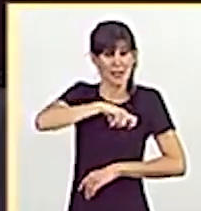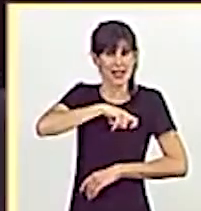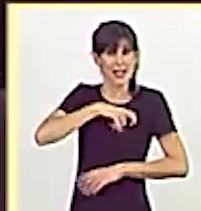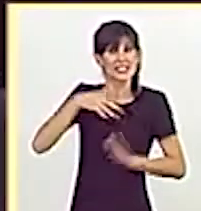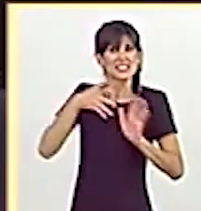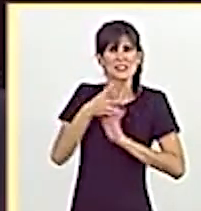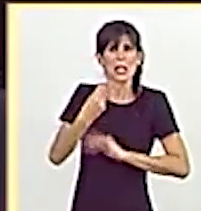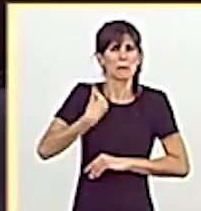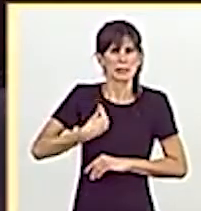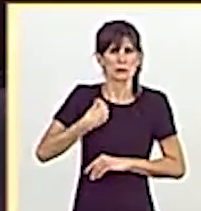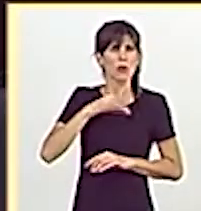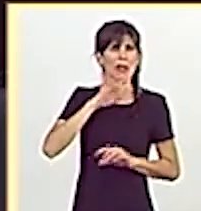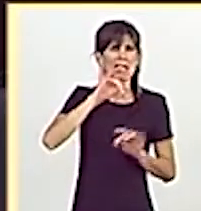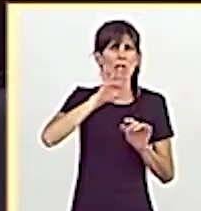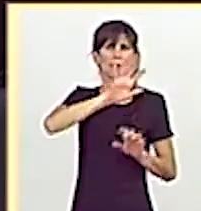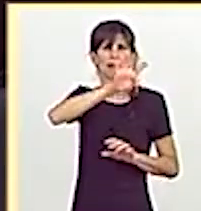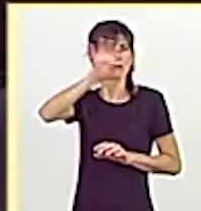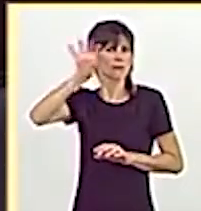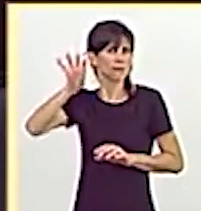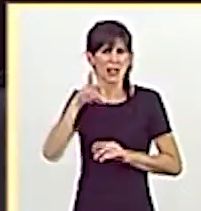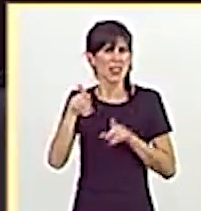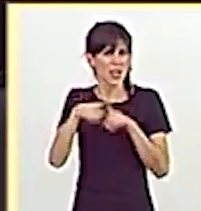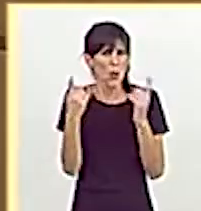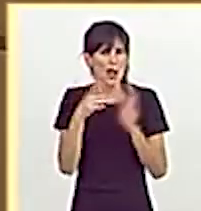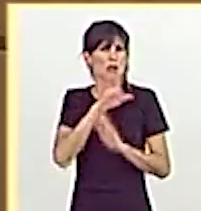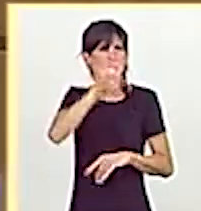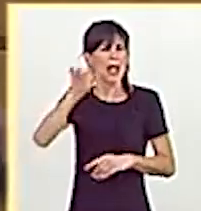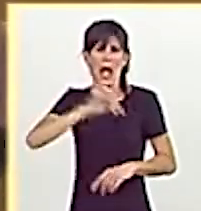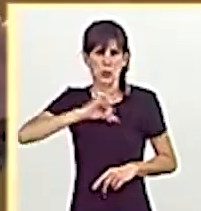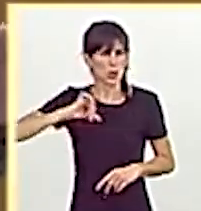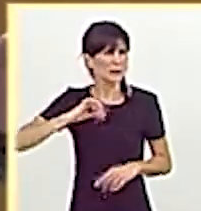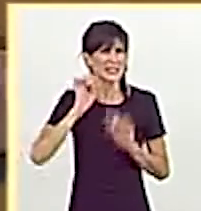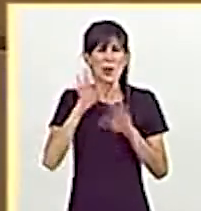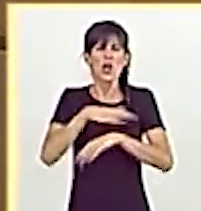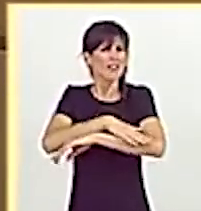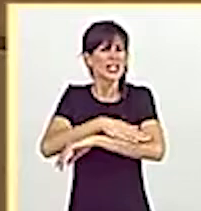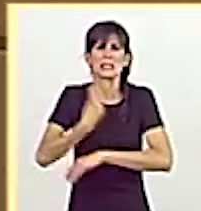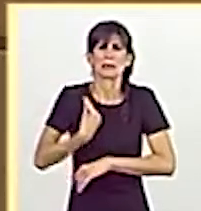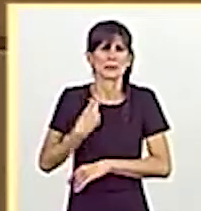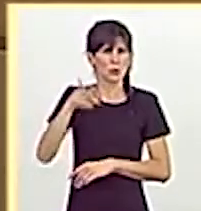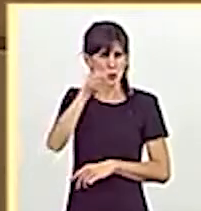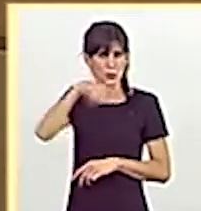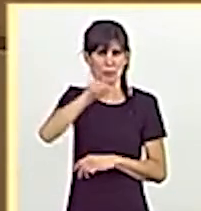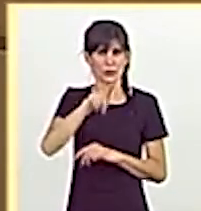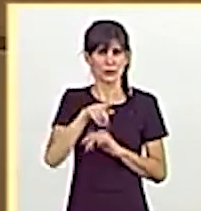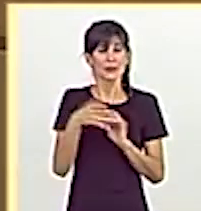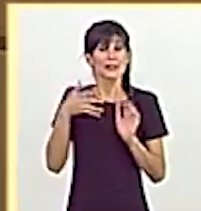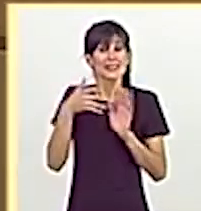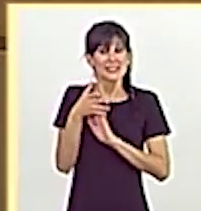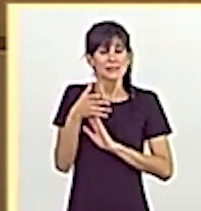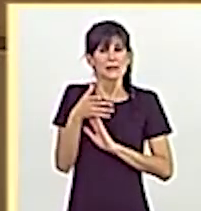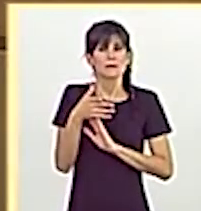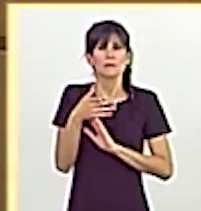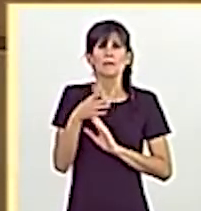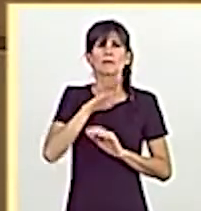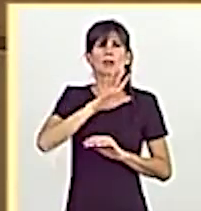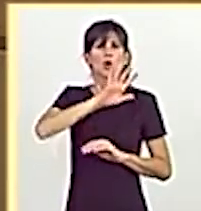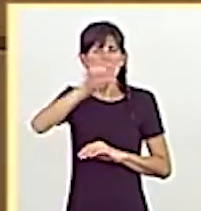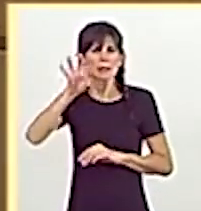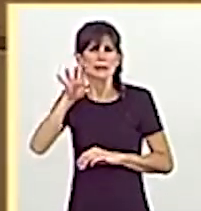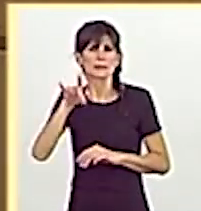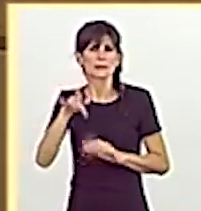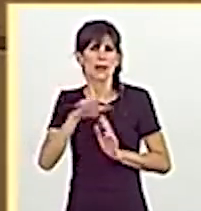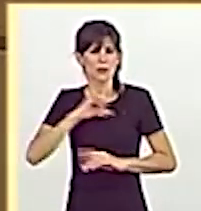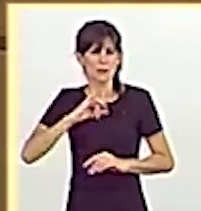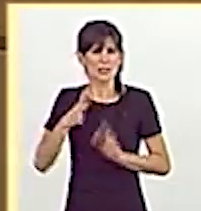en todos los territorios de nuestro país, comunidades autónomas, el mismo. Se sientan todas las comunidades en el